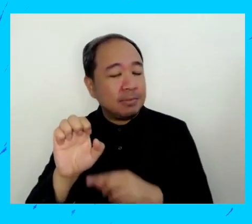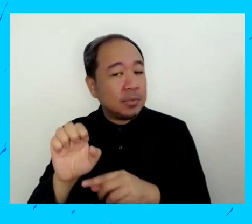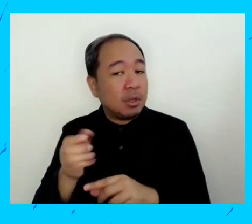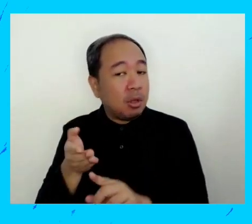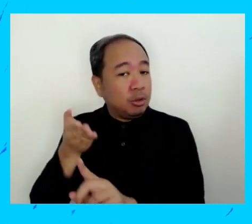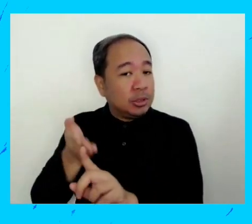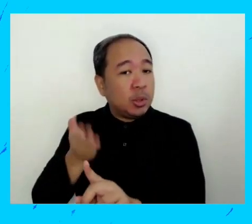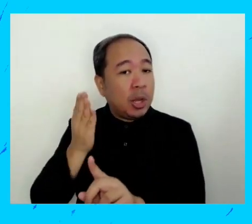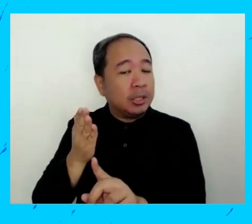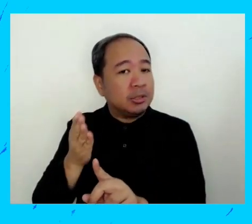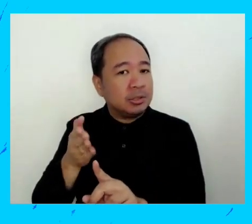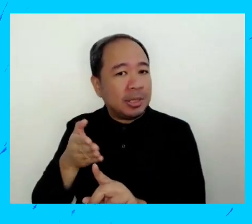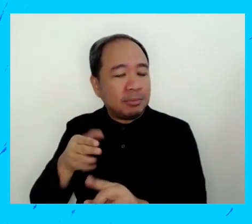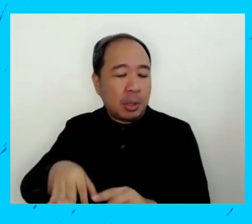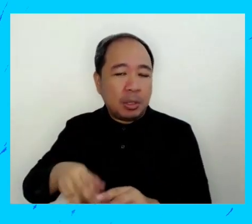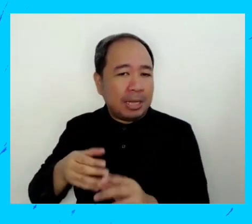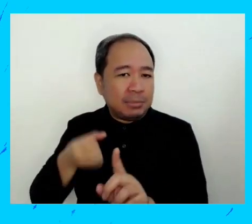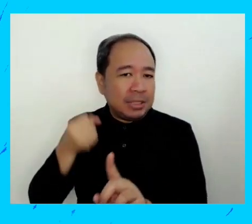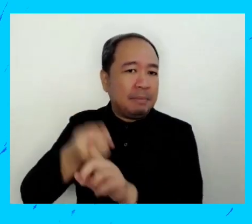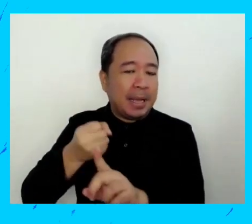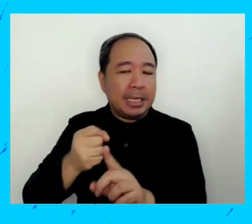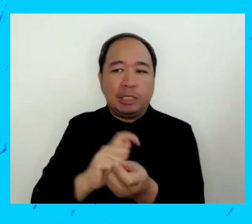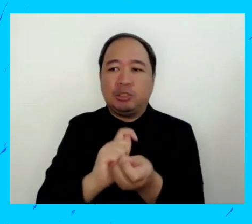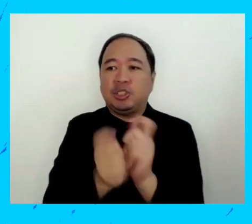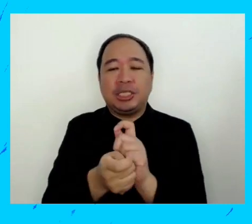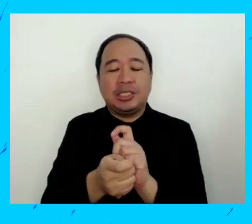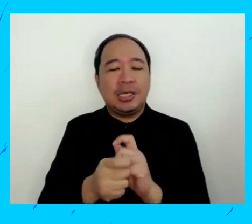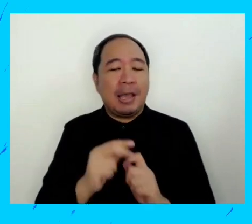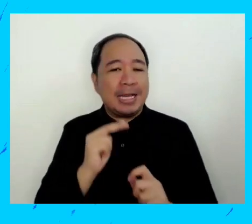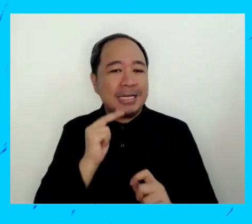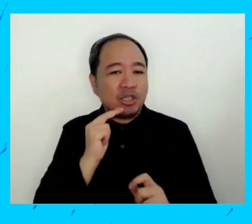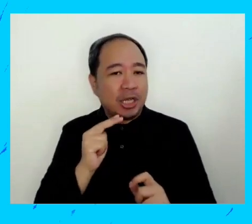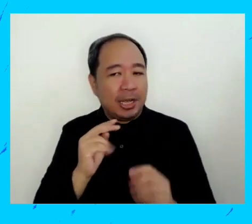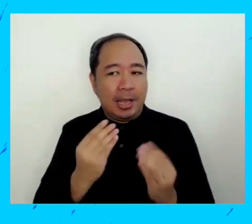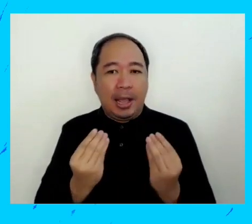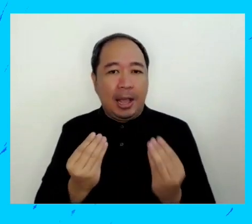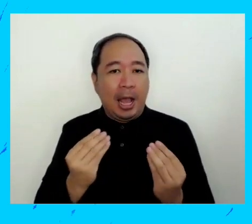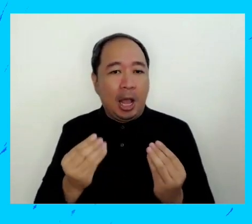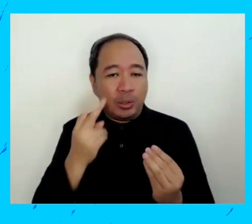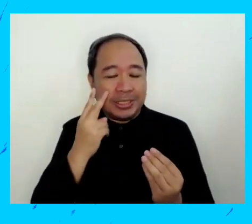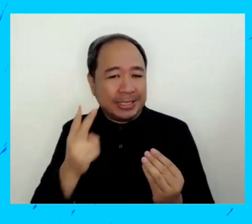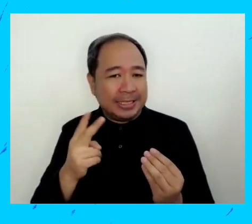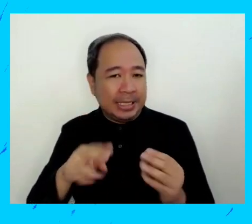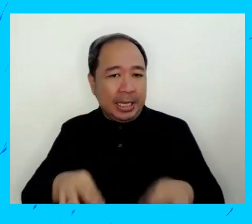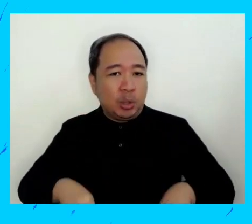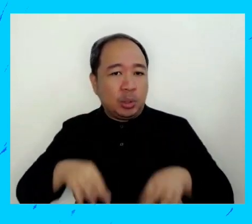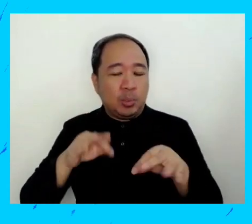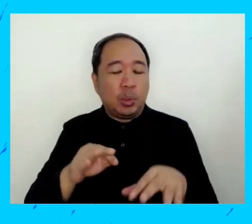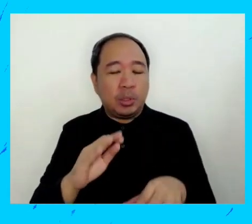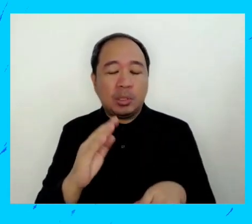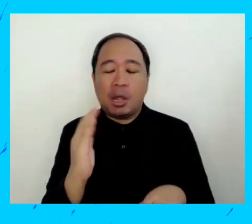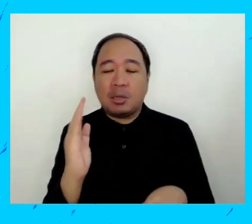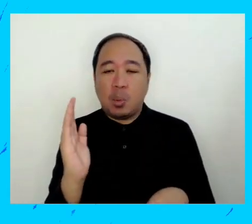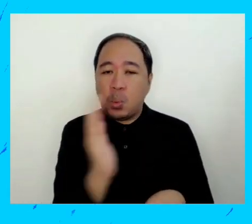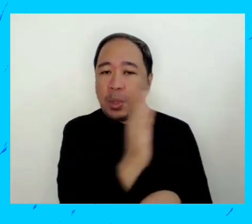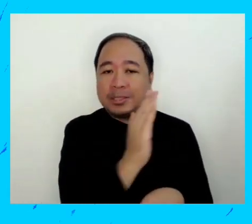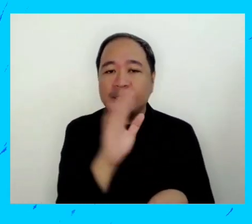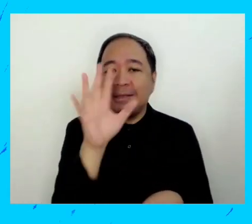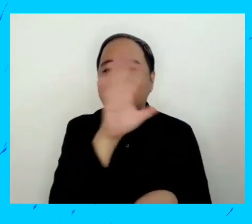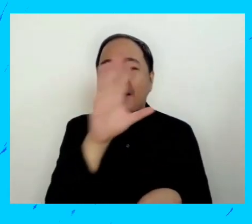tener una educa también ha aportado para el cambio en migerio a través de